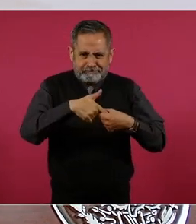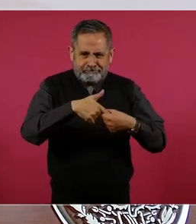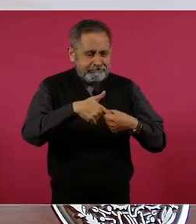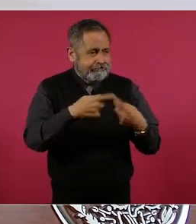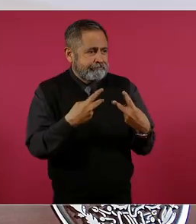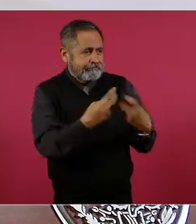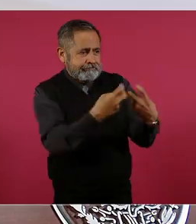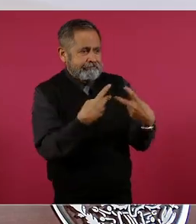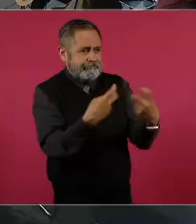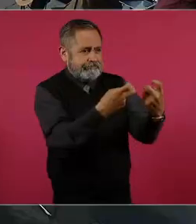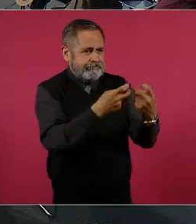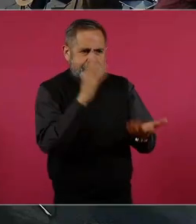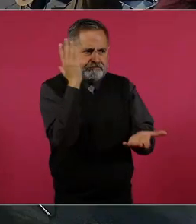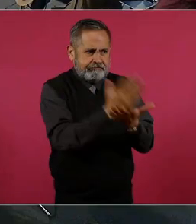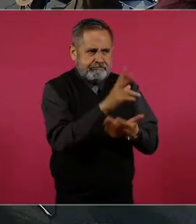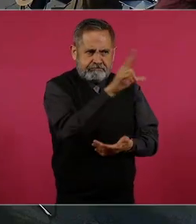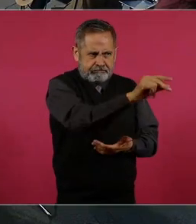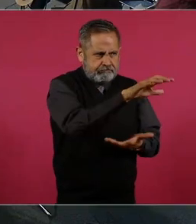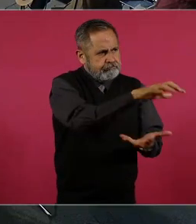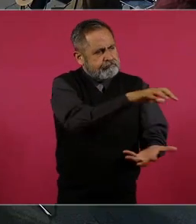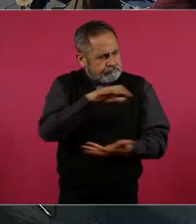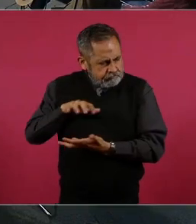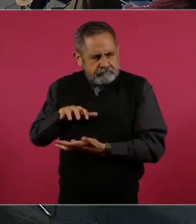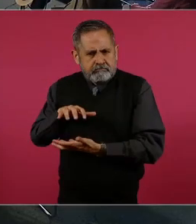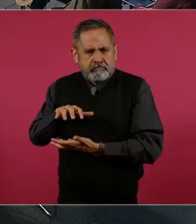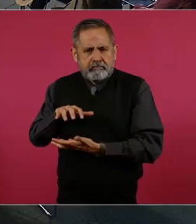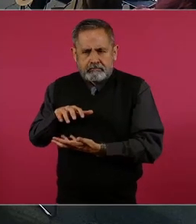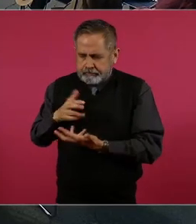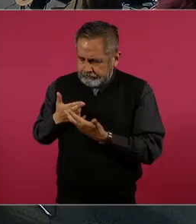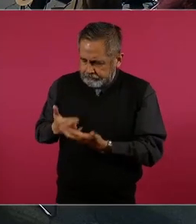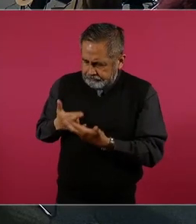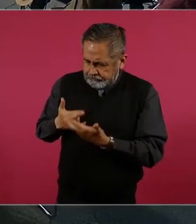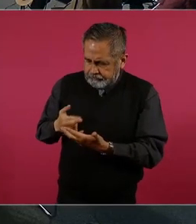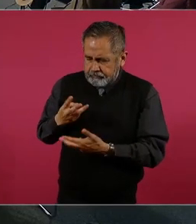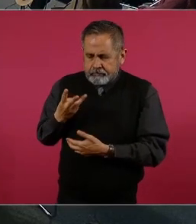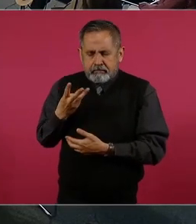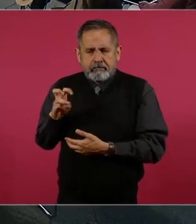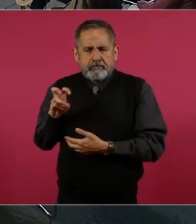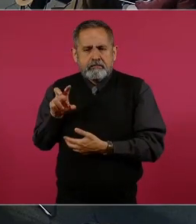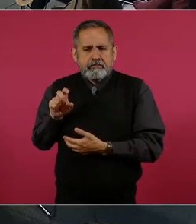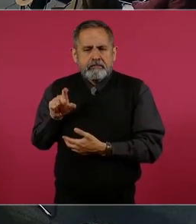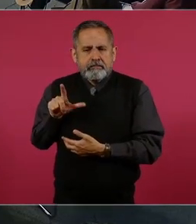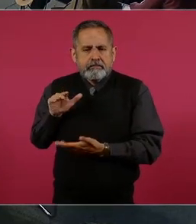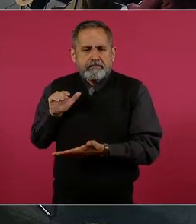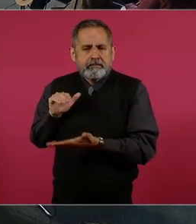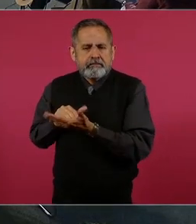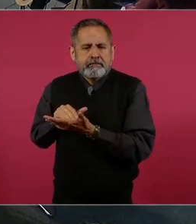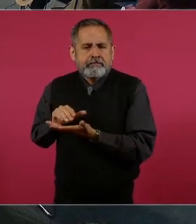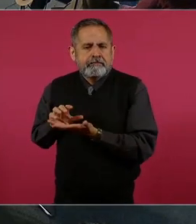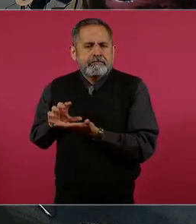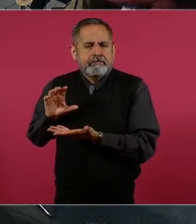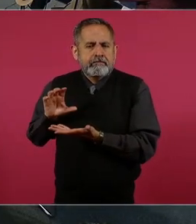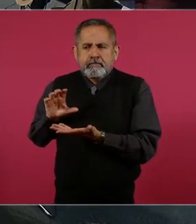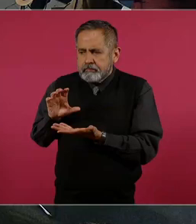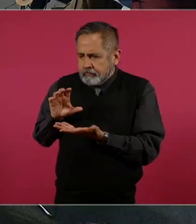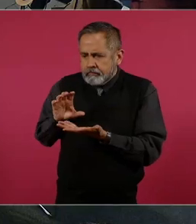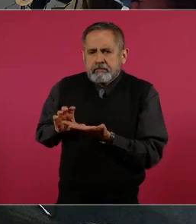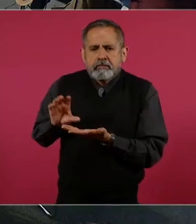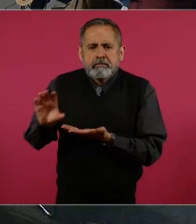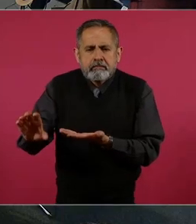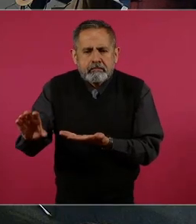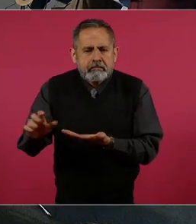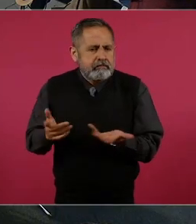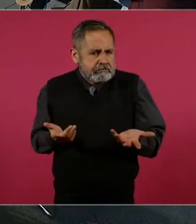Como trescientos treinta y siete mil. Entonces, cuando se